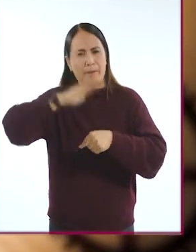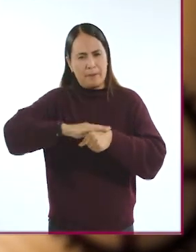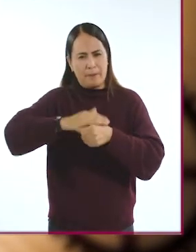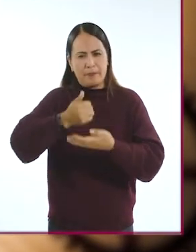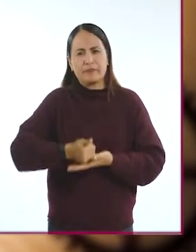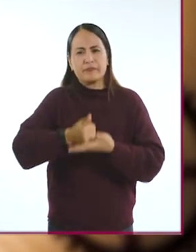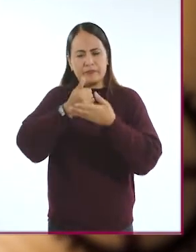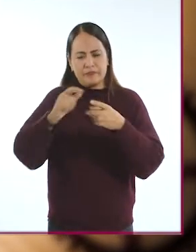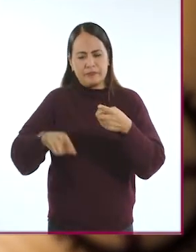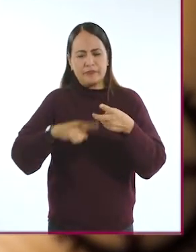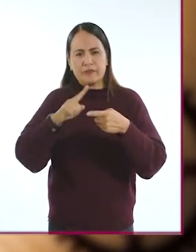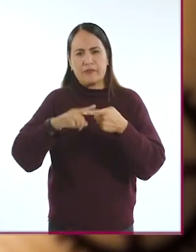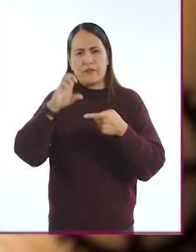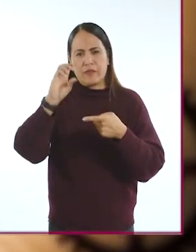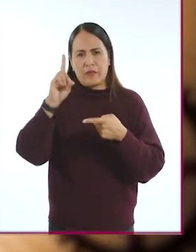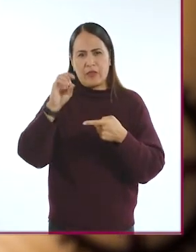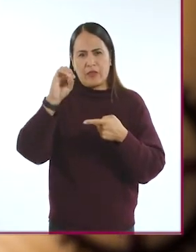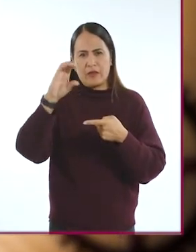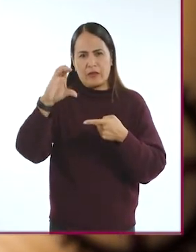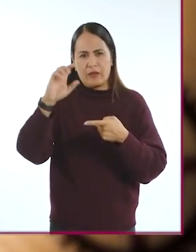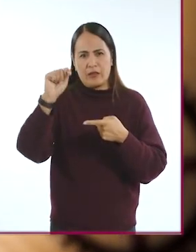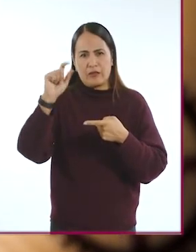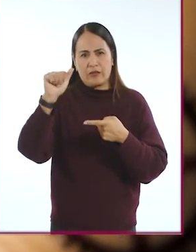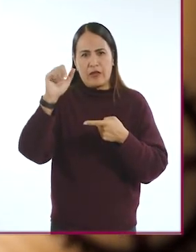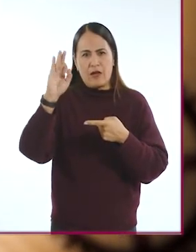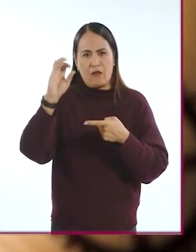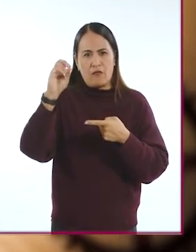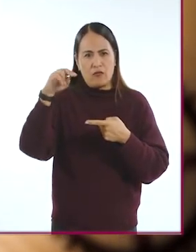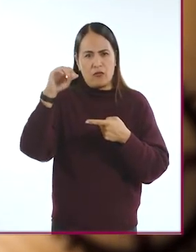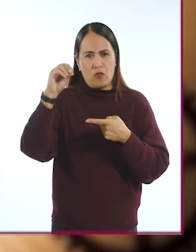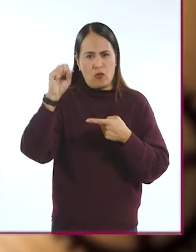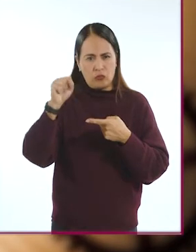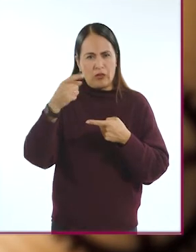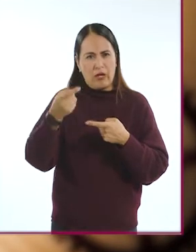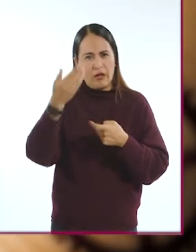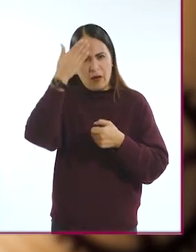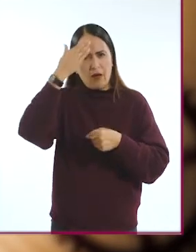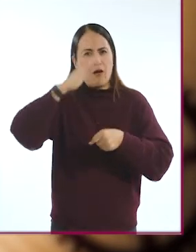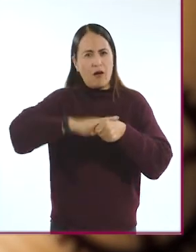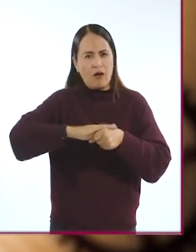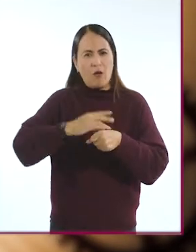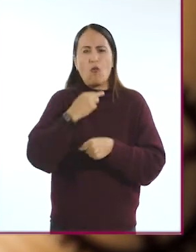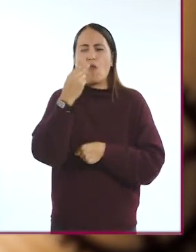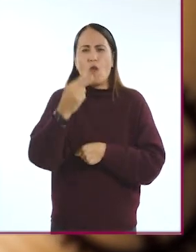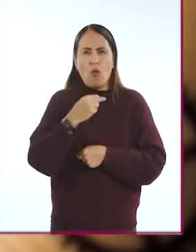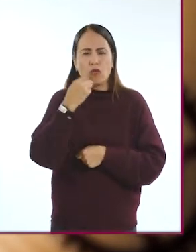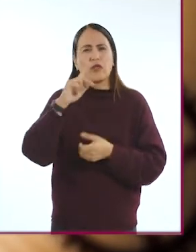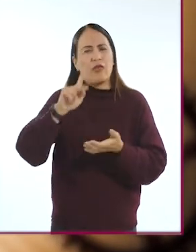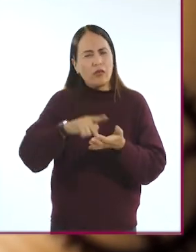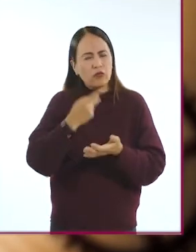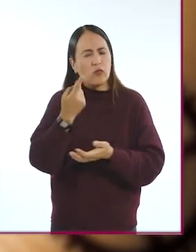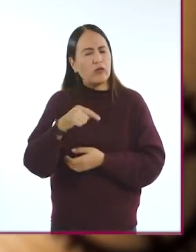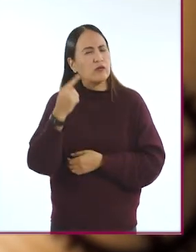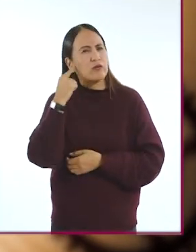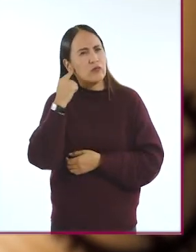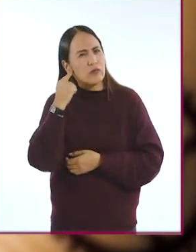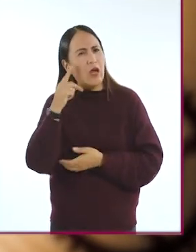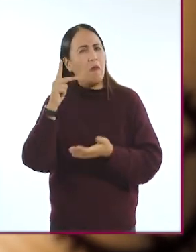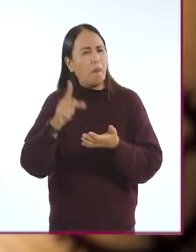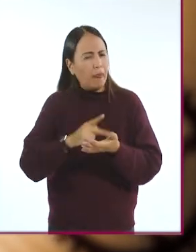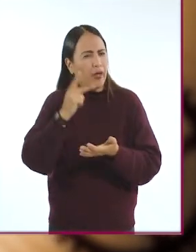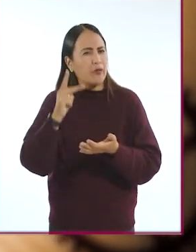encontramos los dictáfonos que son dispositivos portátiles que pueden grabar, almacenar y reproducir información